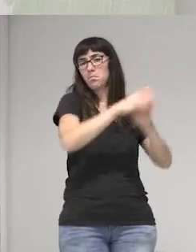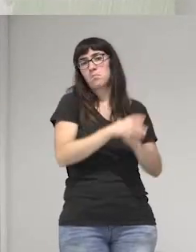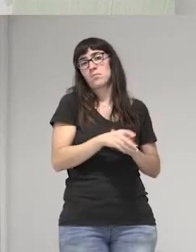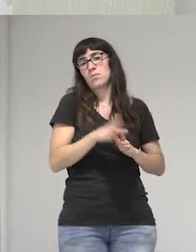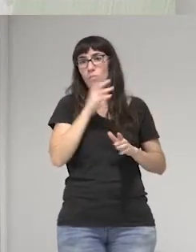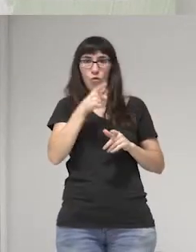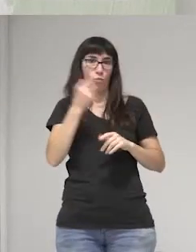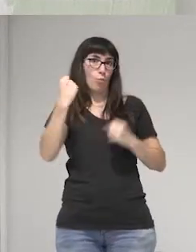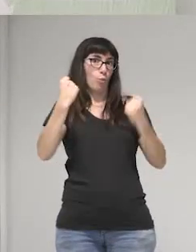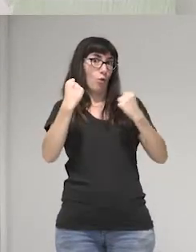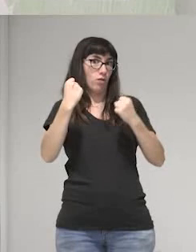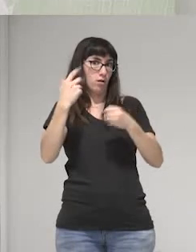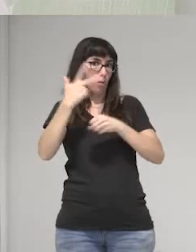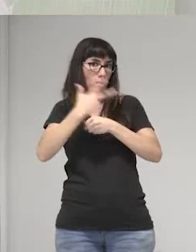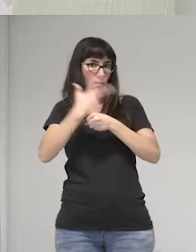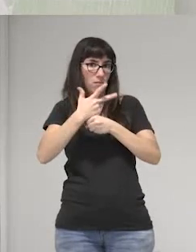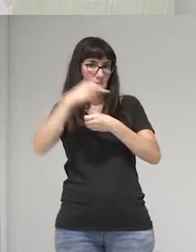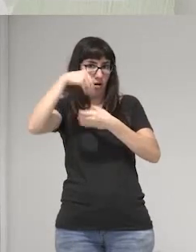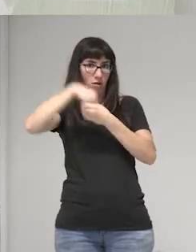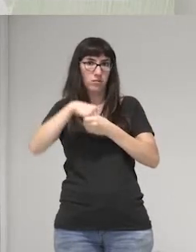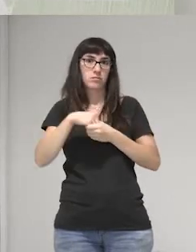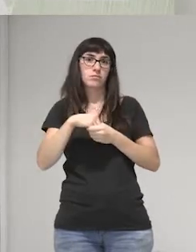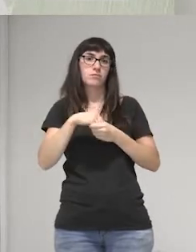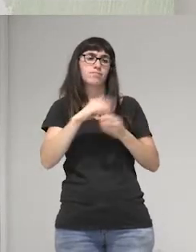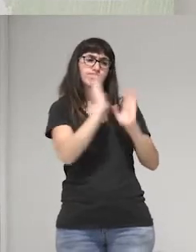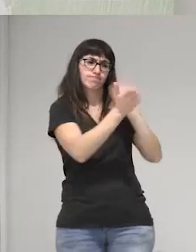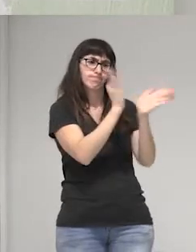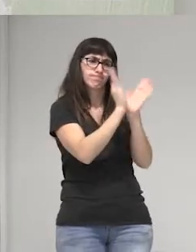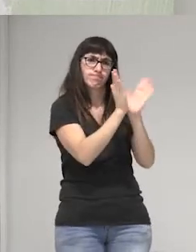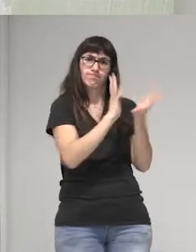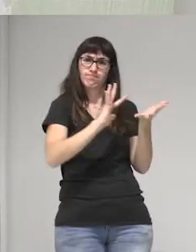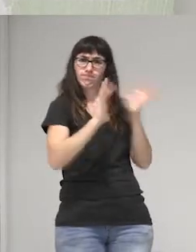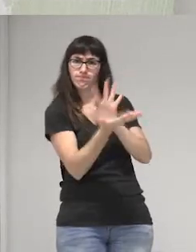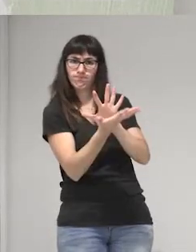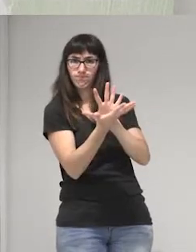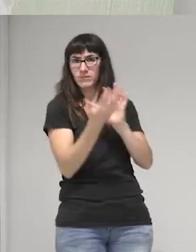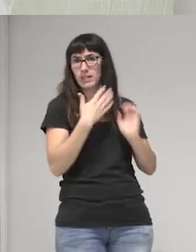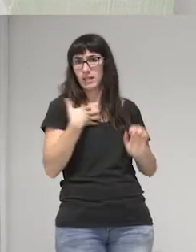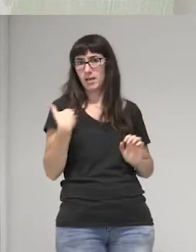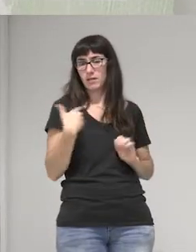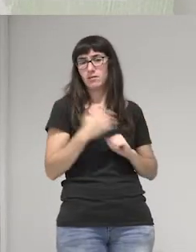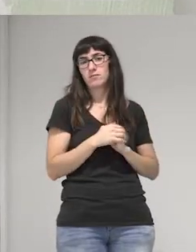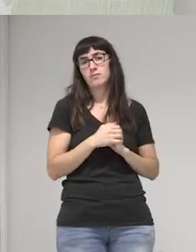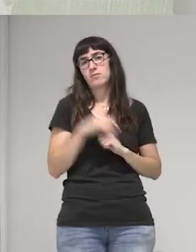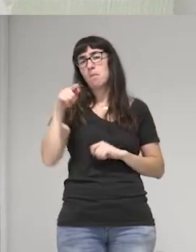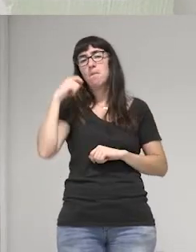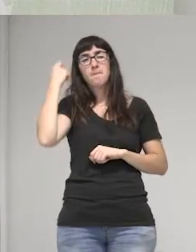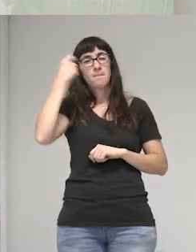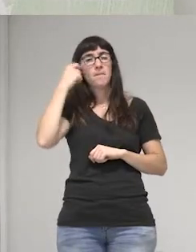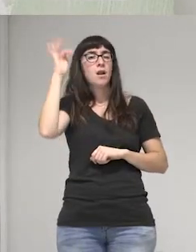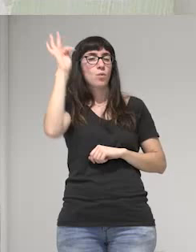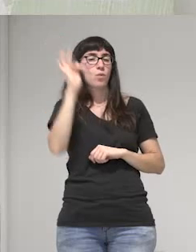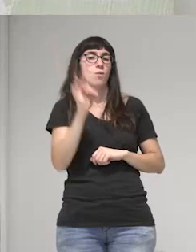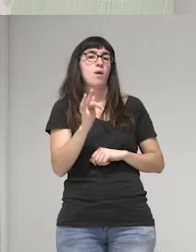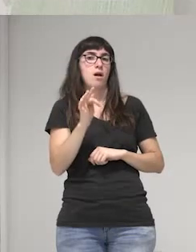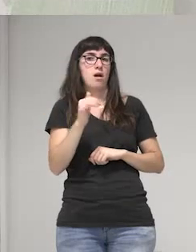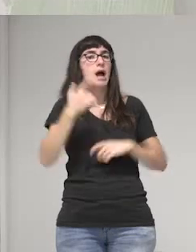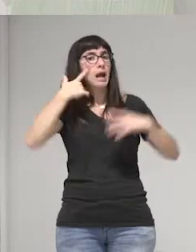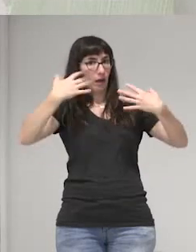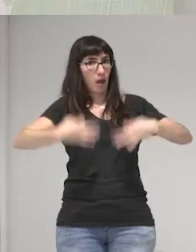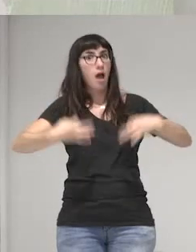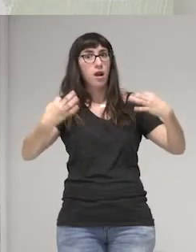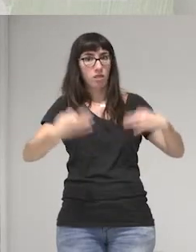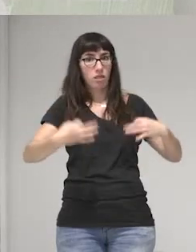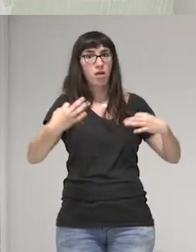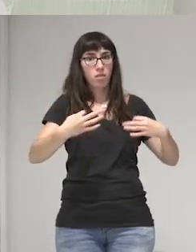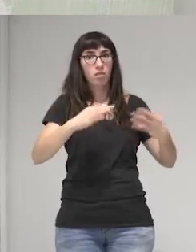la terapia de comercio y es una película basada en hechos